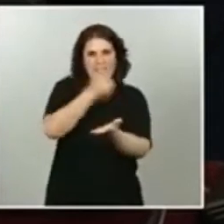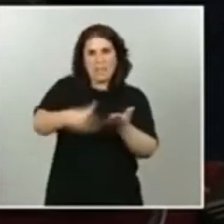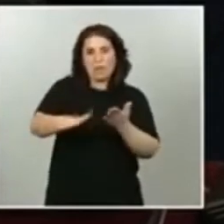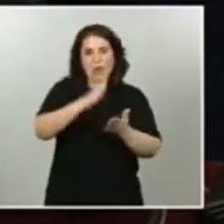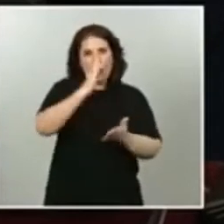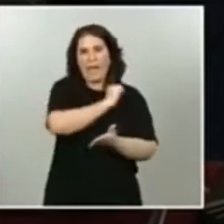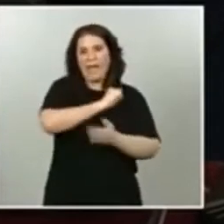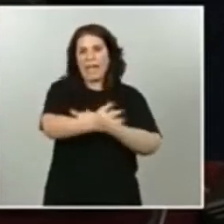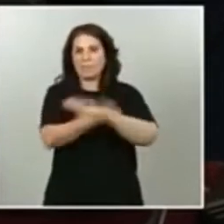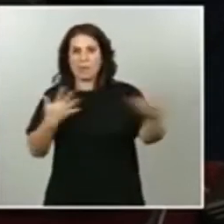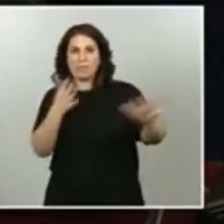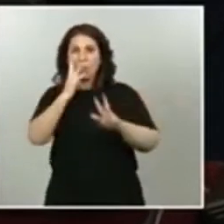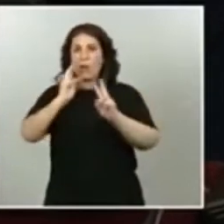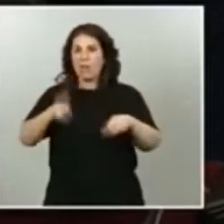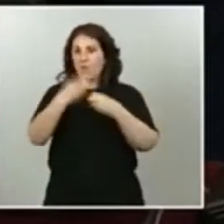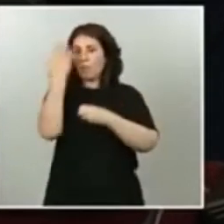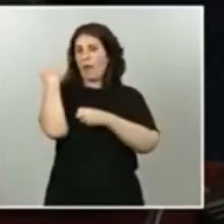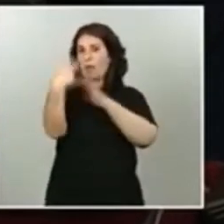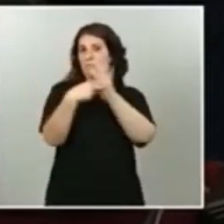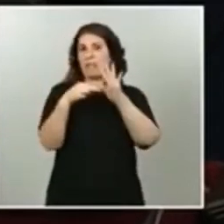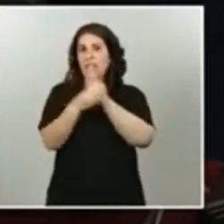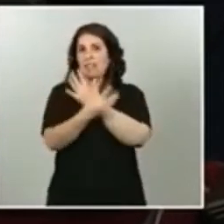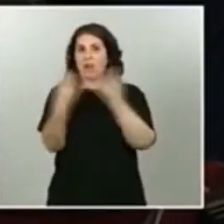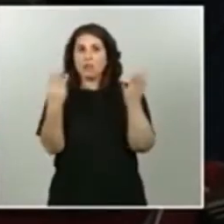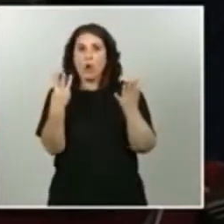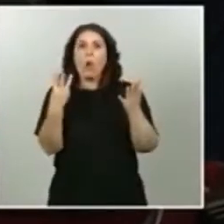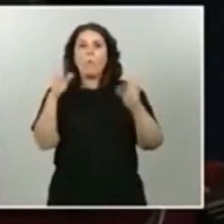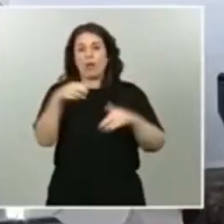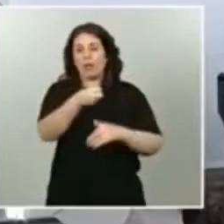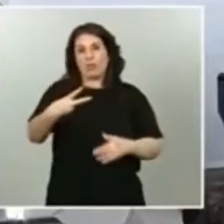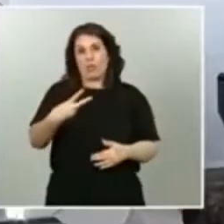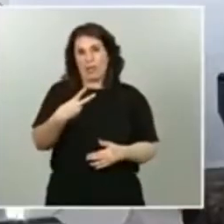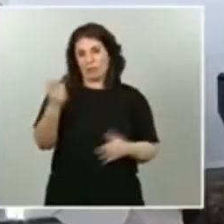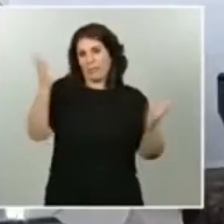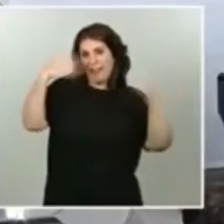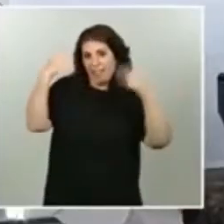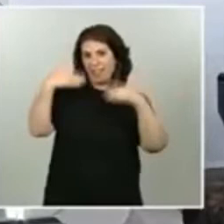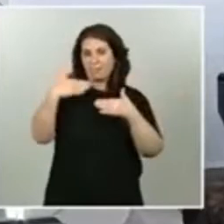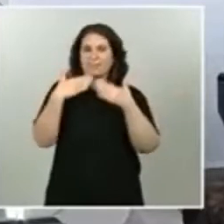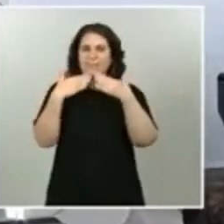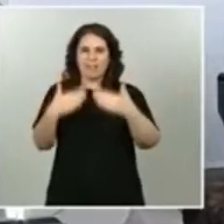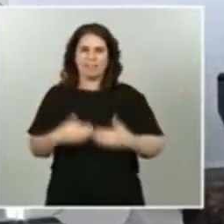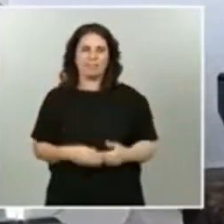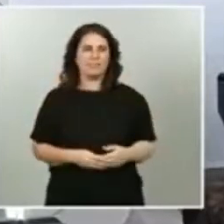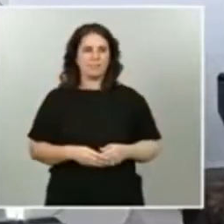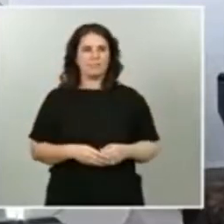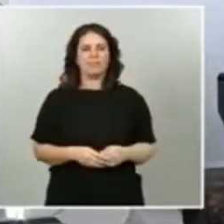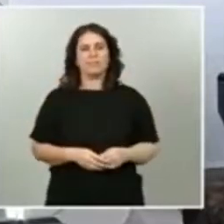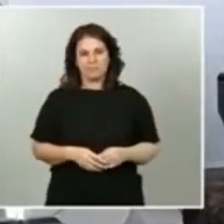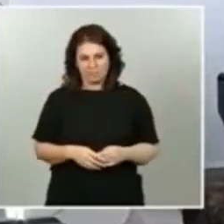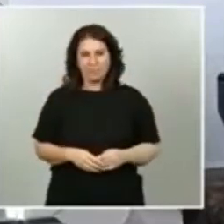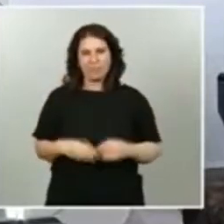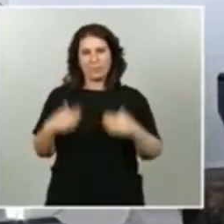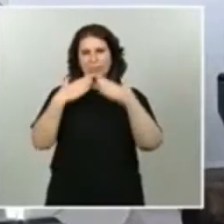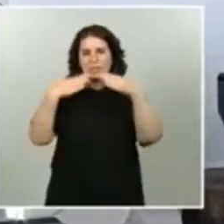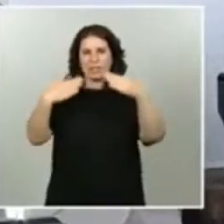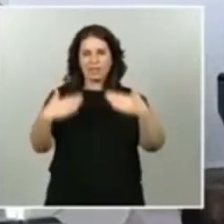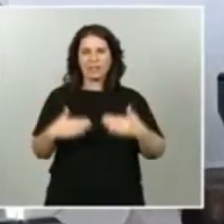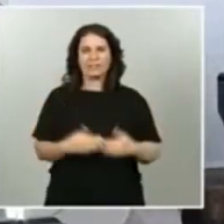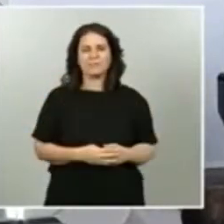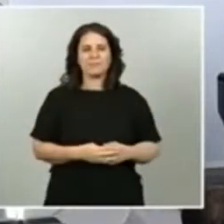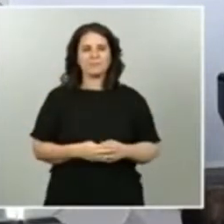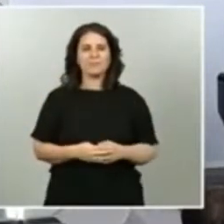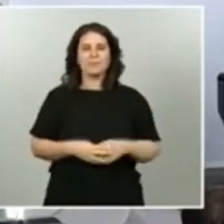2018, pero no ha dado los efectos esperados. Gracias. Sí, muchas gracias. en relación con la primera